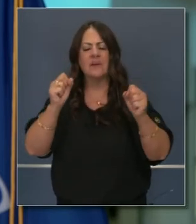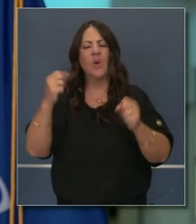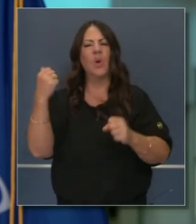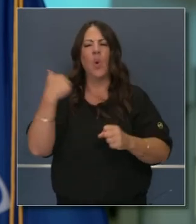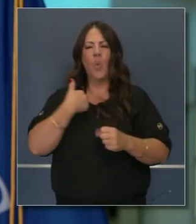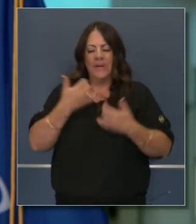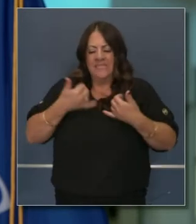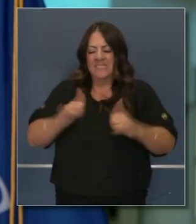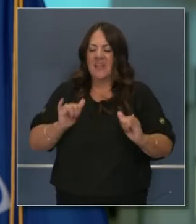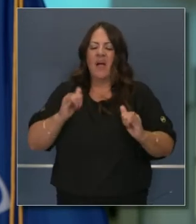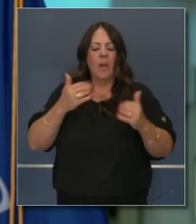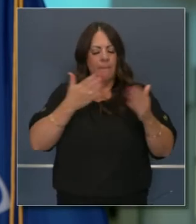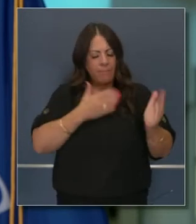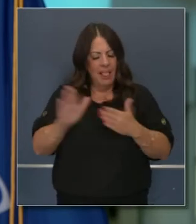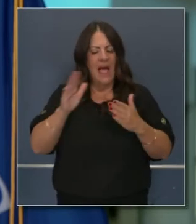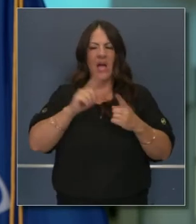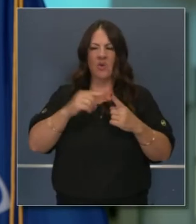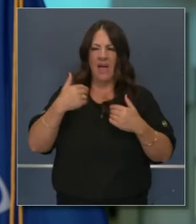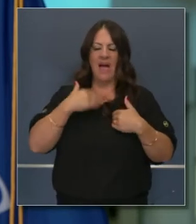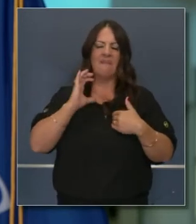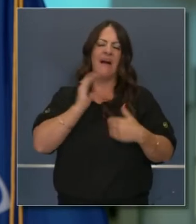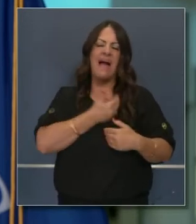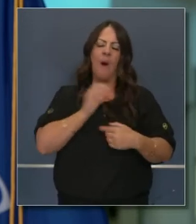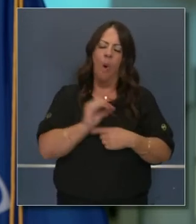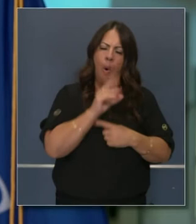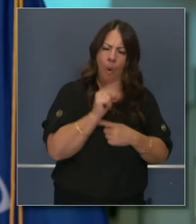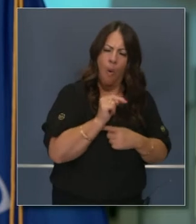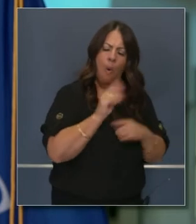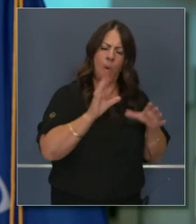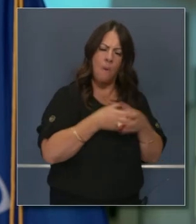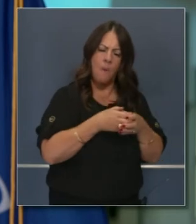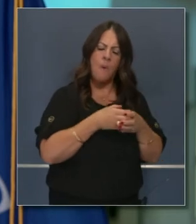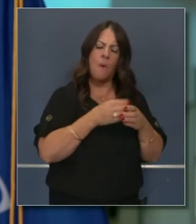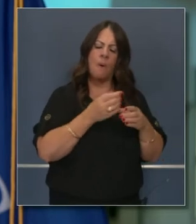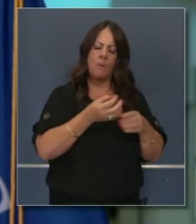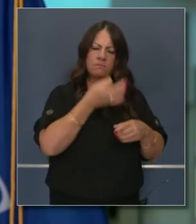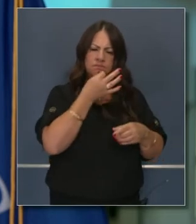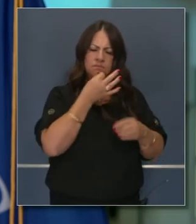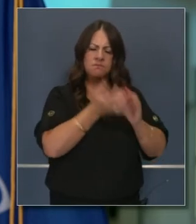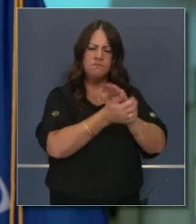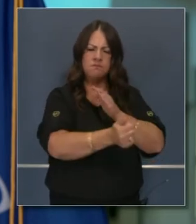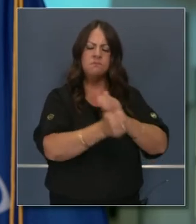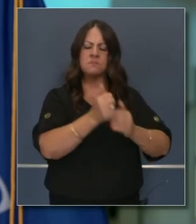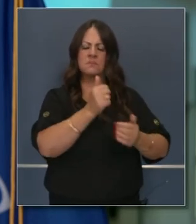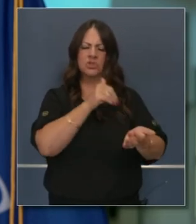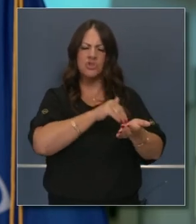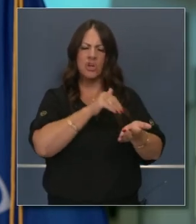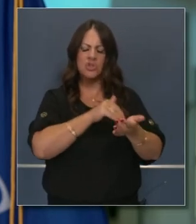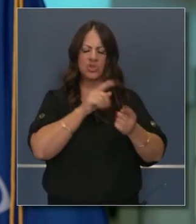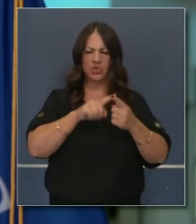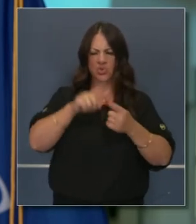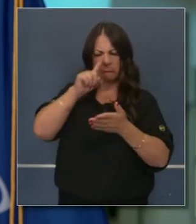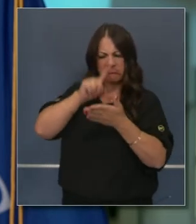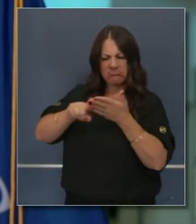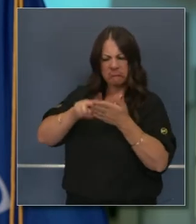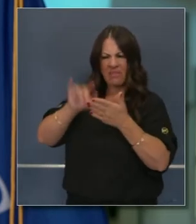el presidente, nosotros hemos hecho un análisis independiente. Cuatro millones de americanos han estado viviendo con esto